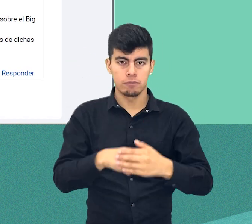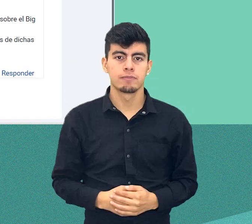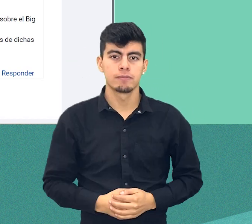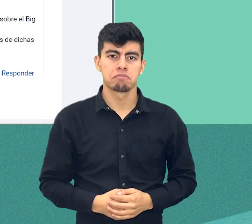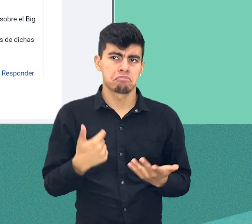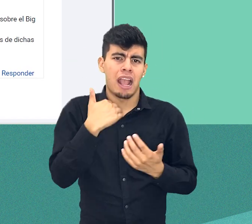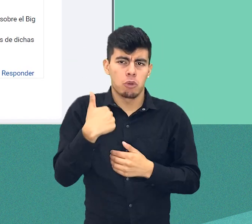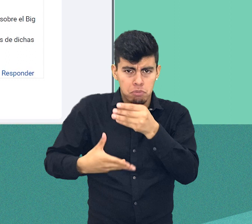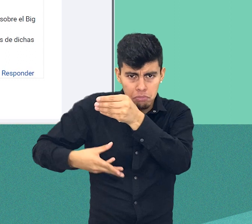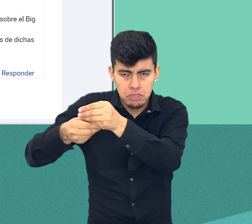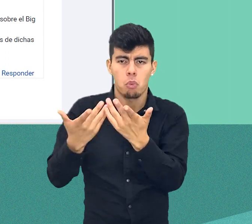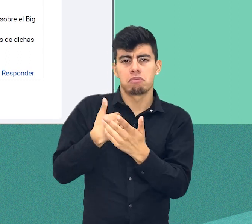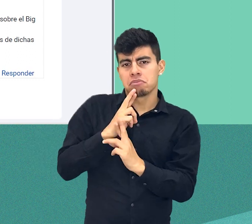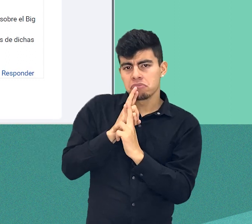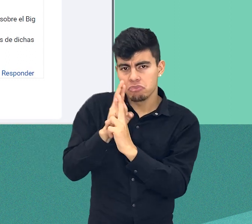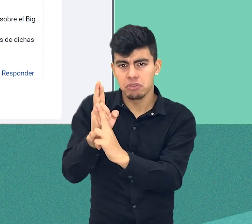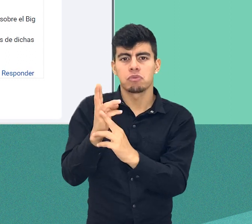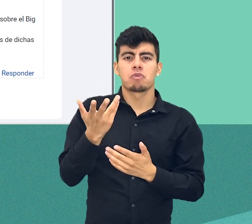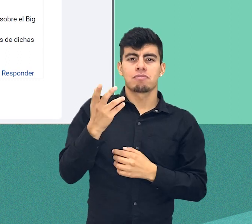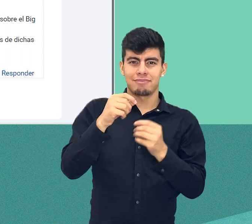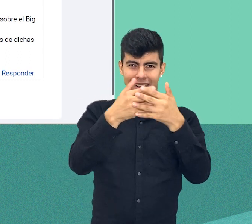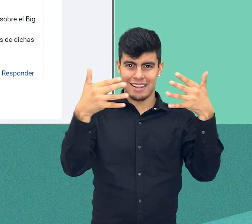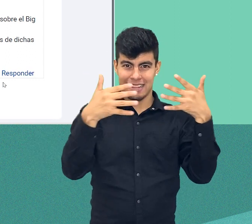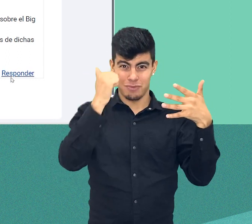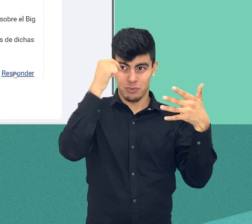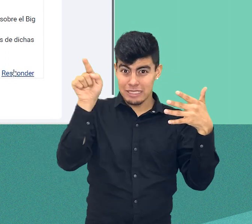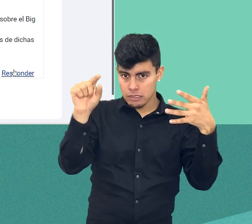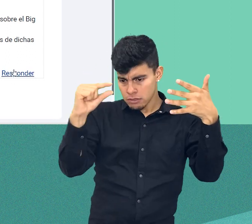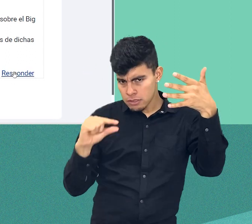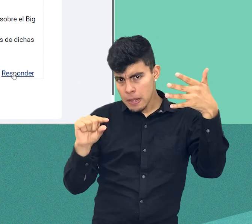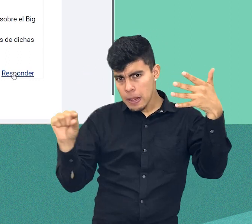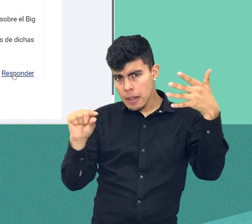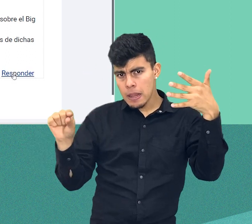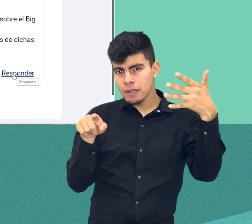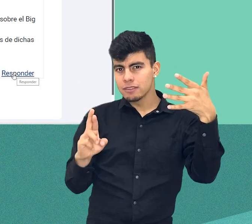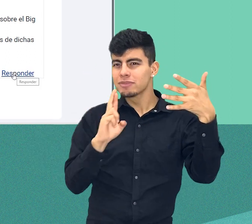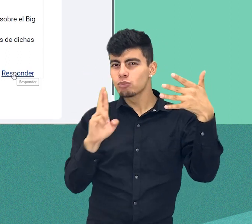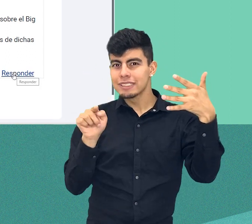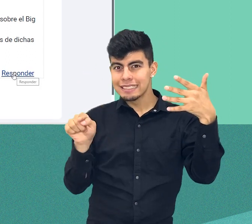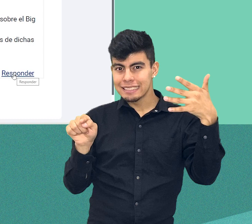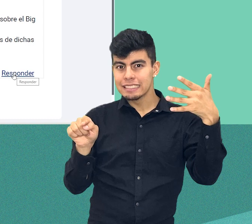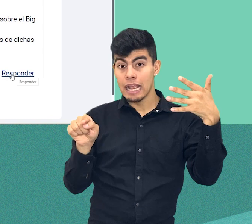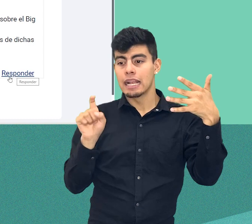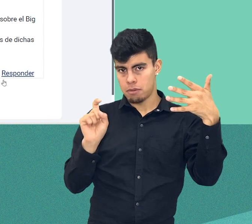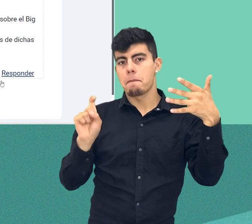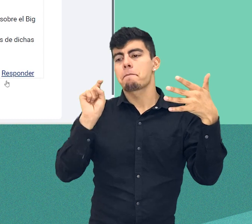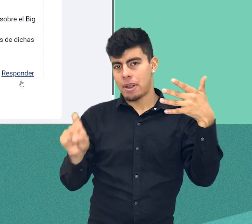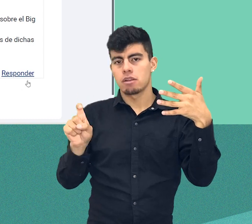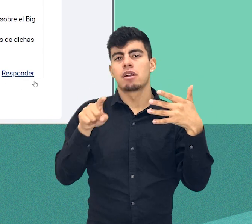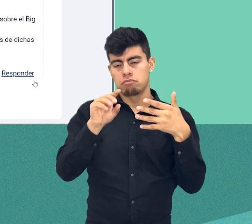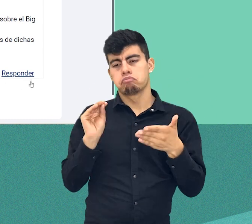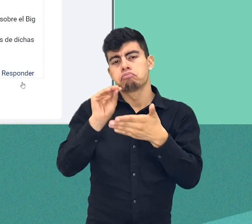comentarios a la retroalimentación del docente, debemos hacer clic en la opción Responder, ubicada en el